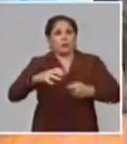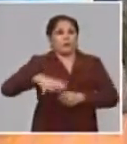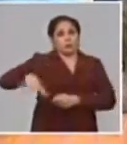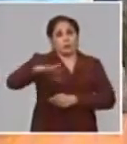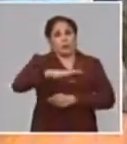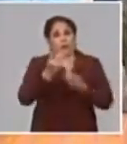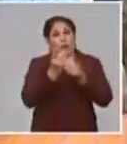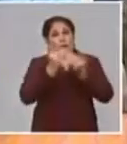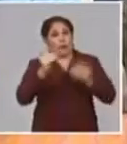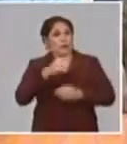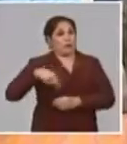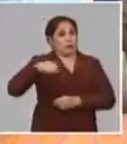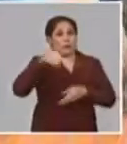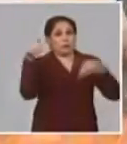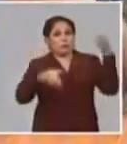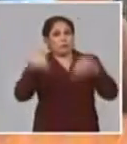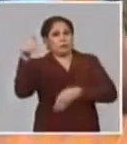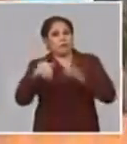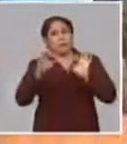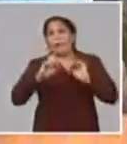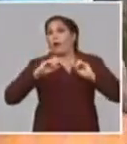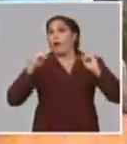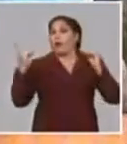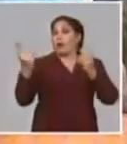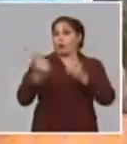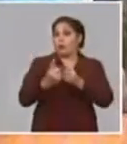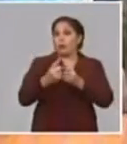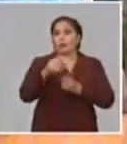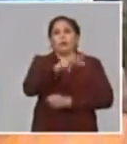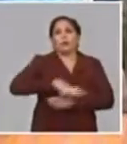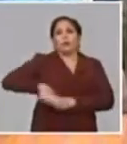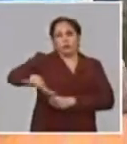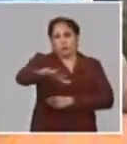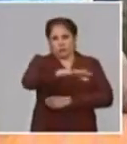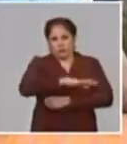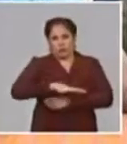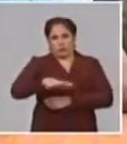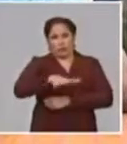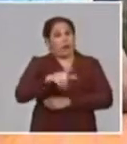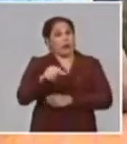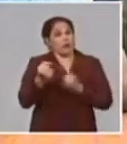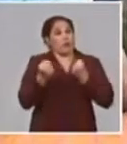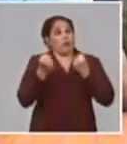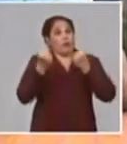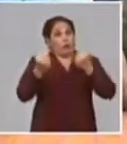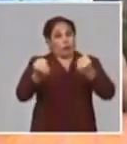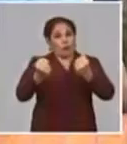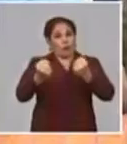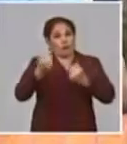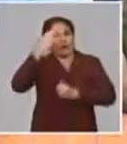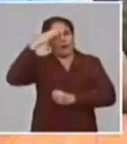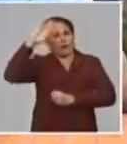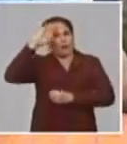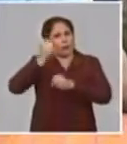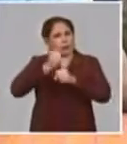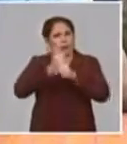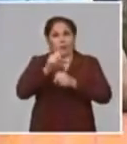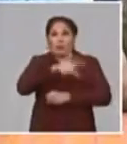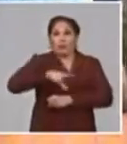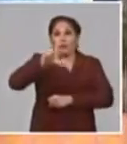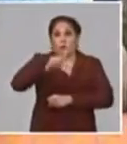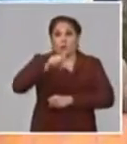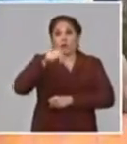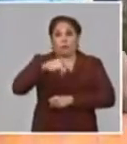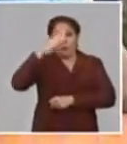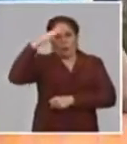democracia participativa a todos los actores de la sociedad? Y es una de las fortalezas que siempre el trabajo social en Cuba ha